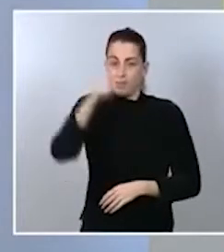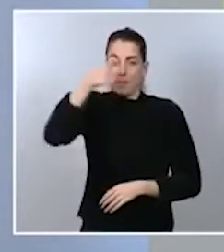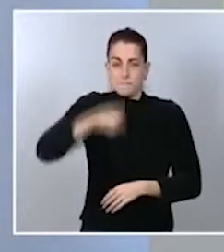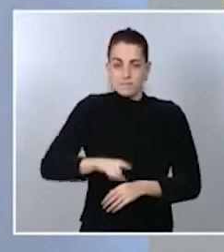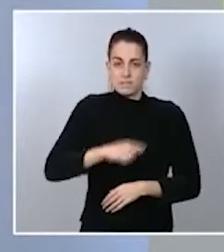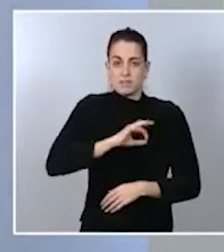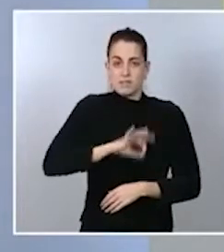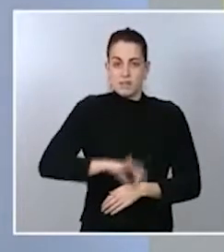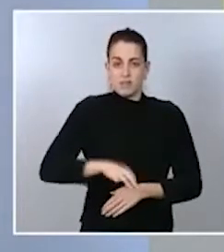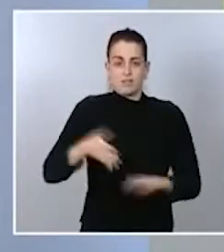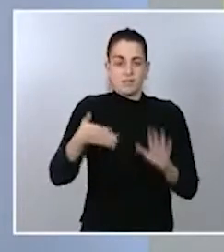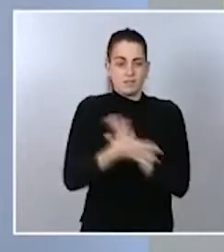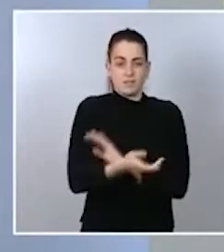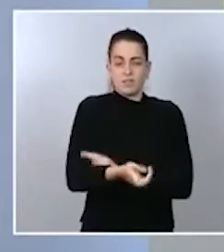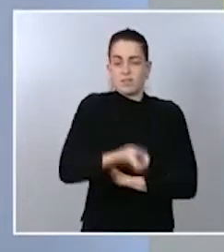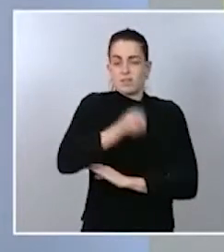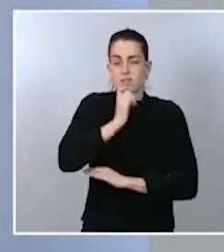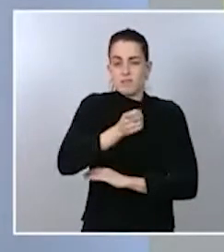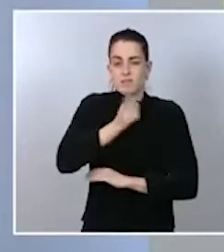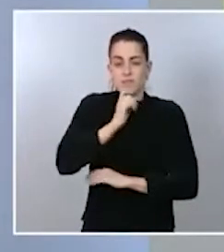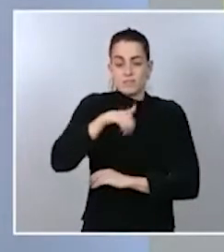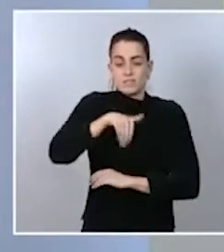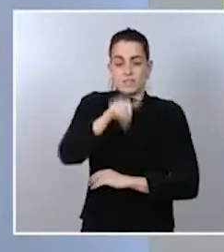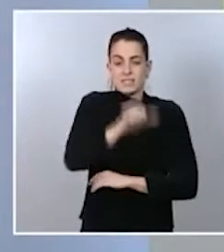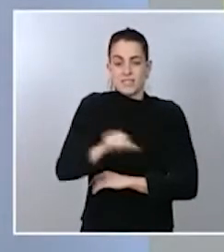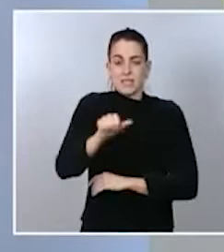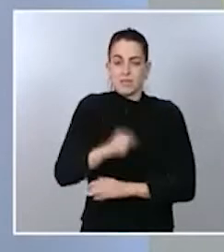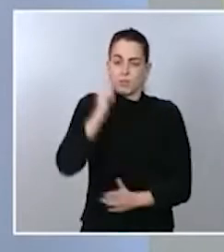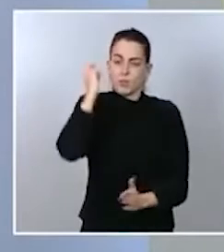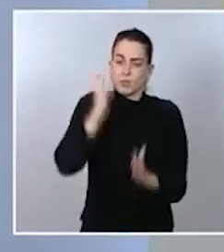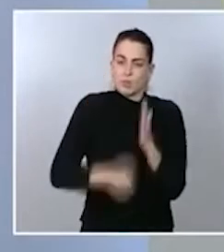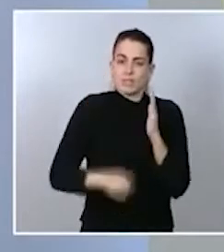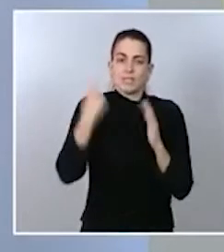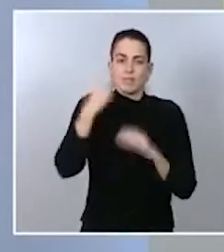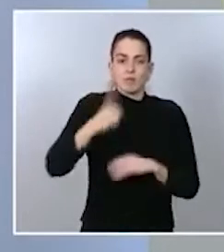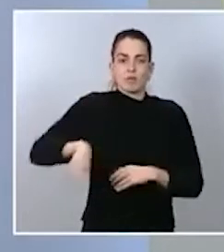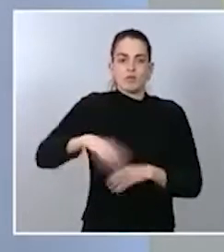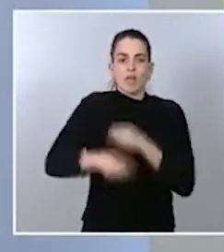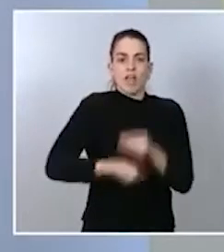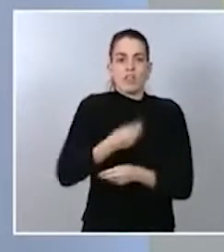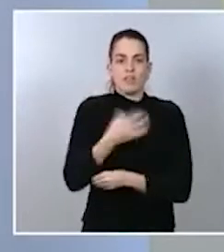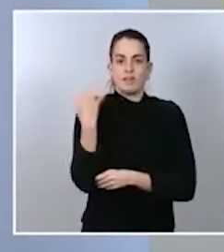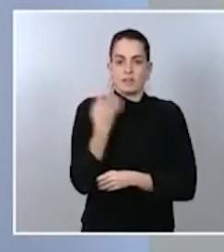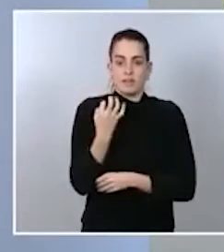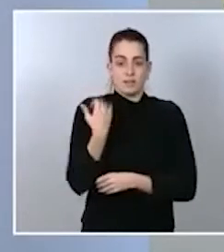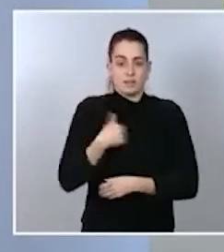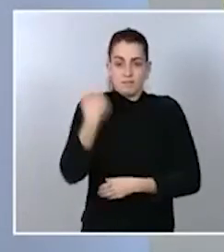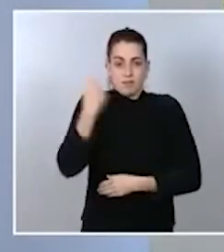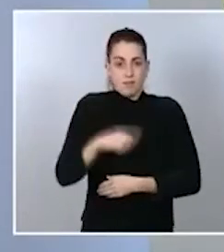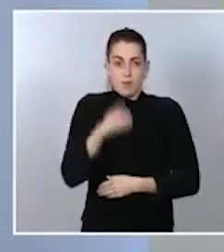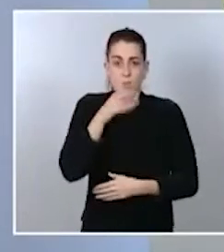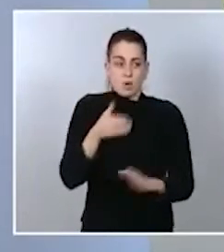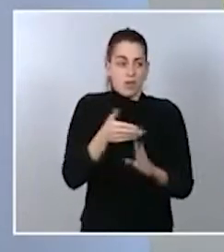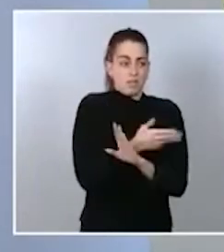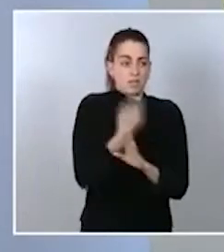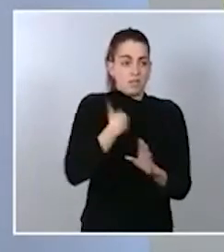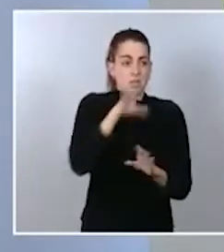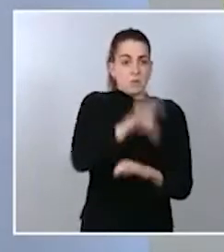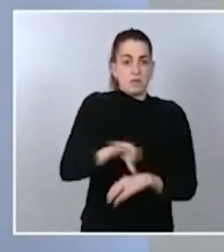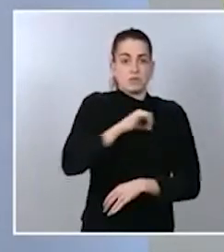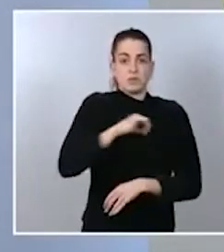vienen unas semanas duras, sabemos lo que hay que hacer, estamos ya haciéndolo con las medidas que han adoptado las comunidades autónomas y